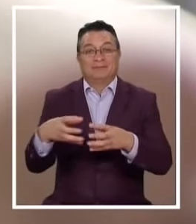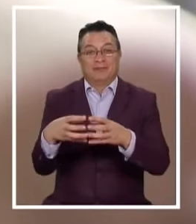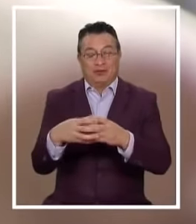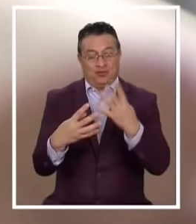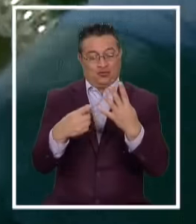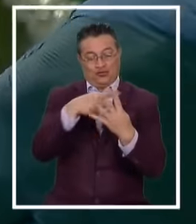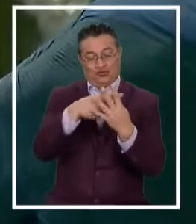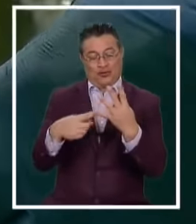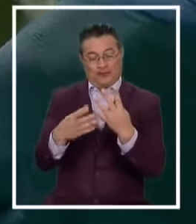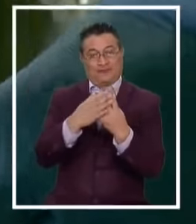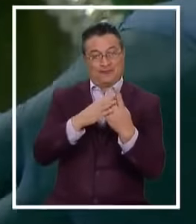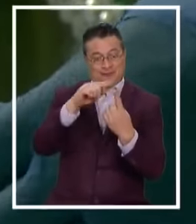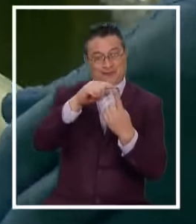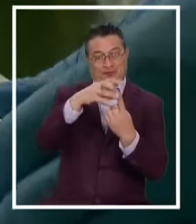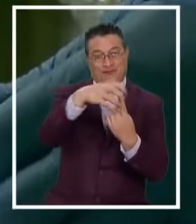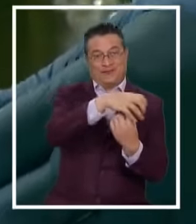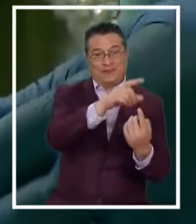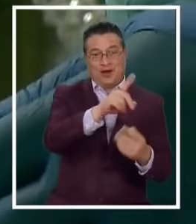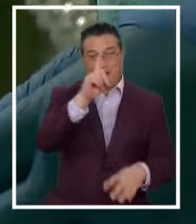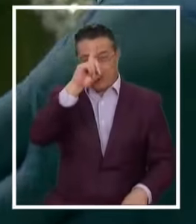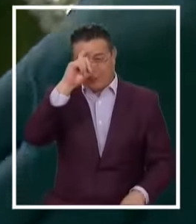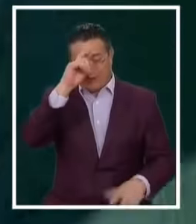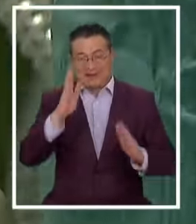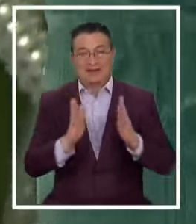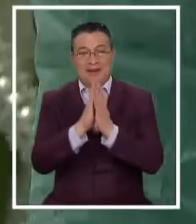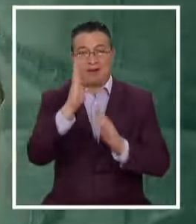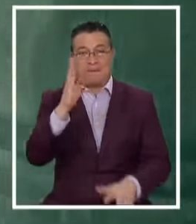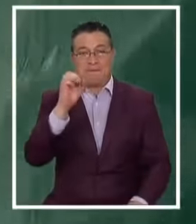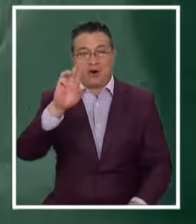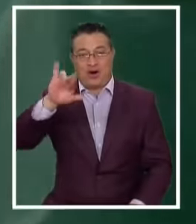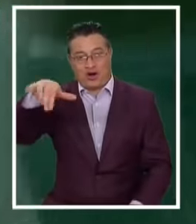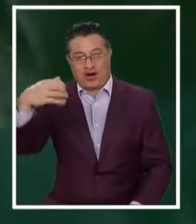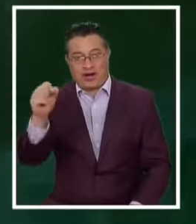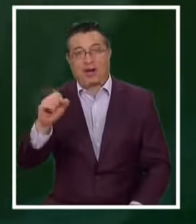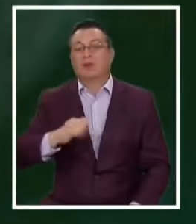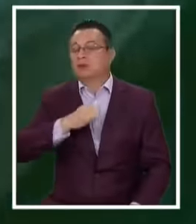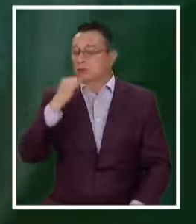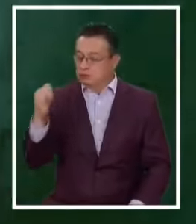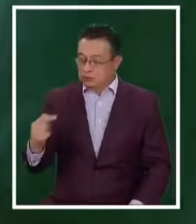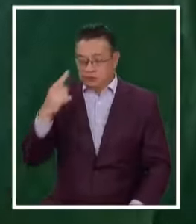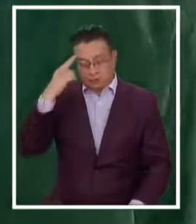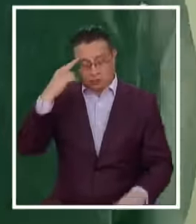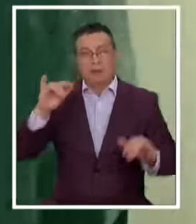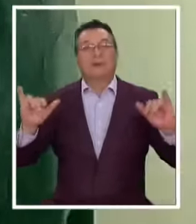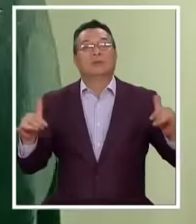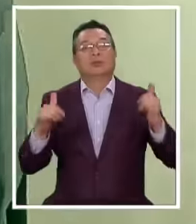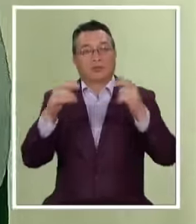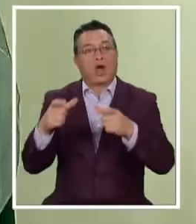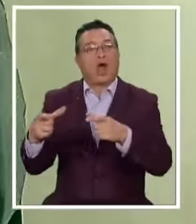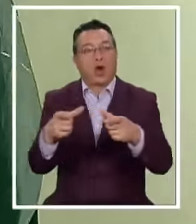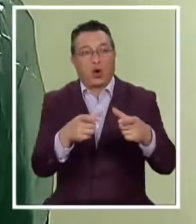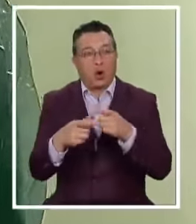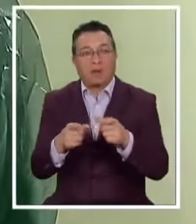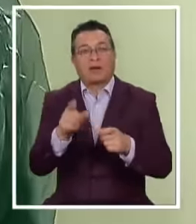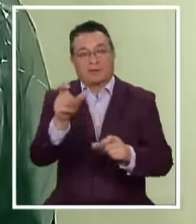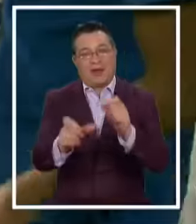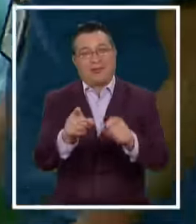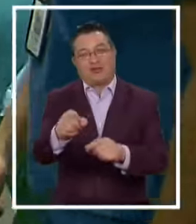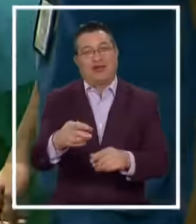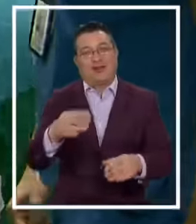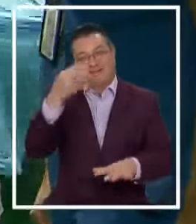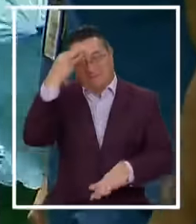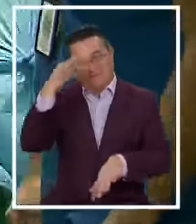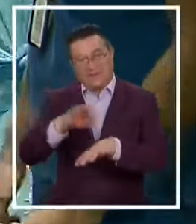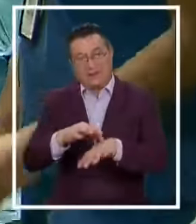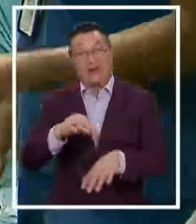cuatro unidades De pacientes críticos Del hospital San Borja Siempre se dan el espacio Para celebrar El cumpleaños De sus pacientes